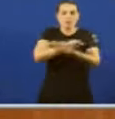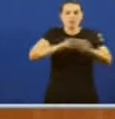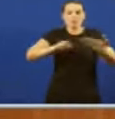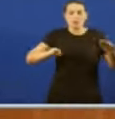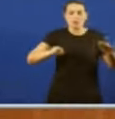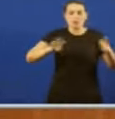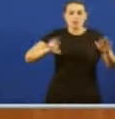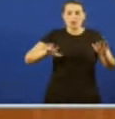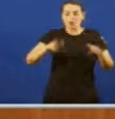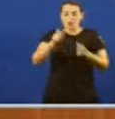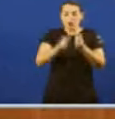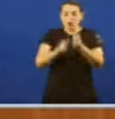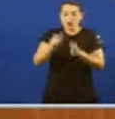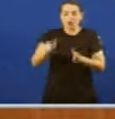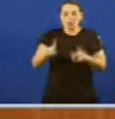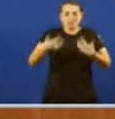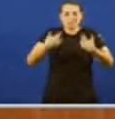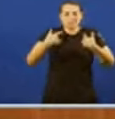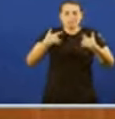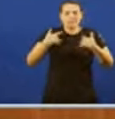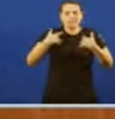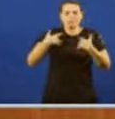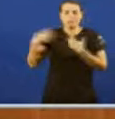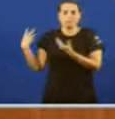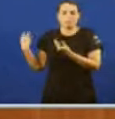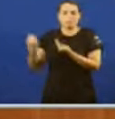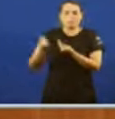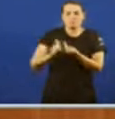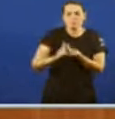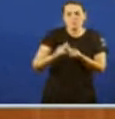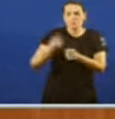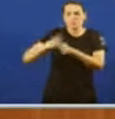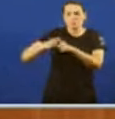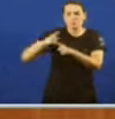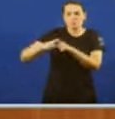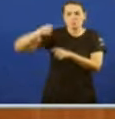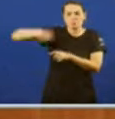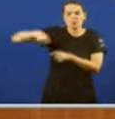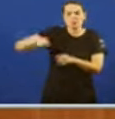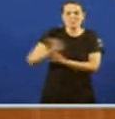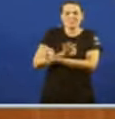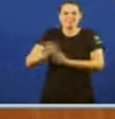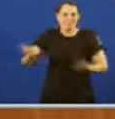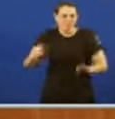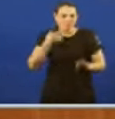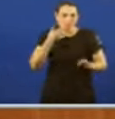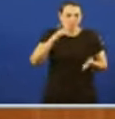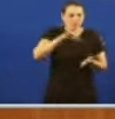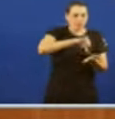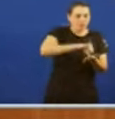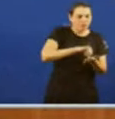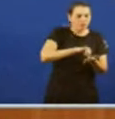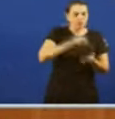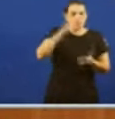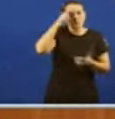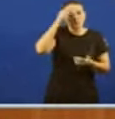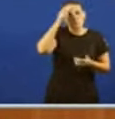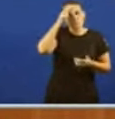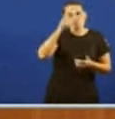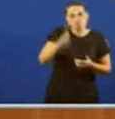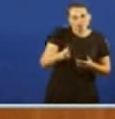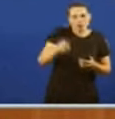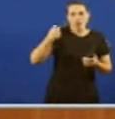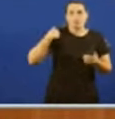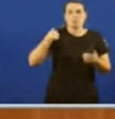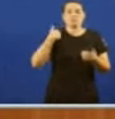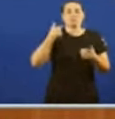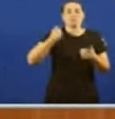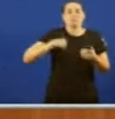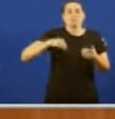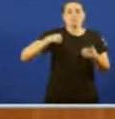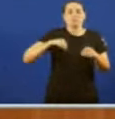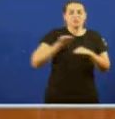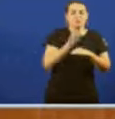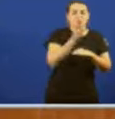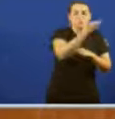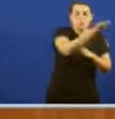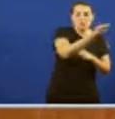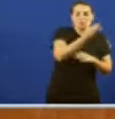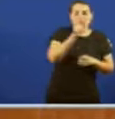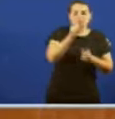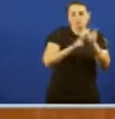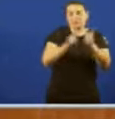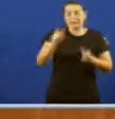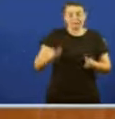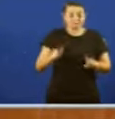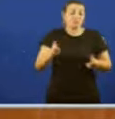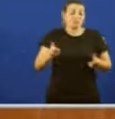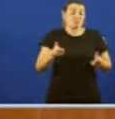do seu presidente e do seu goberno Nas cidades, nas vilas, nos montes de Galicia Só houve unha luz maior que as lapas dos lumes Que foron